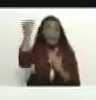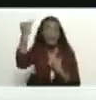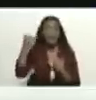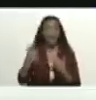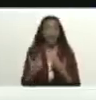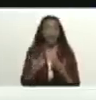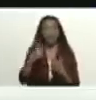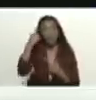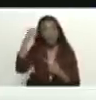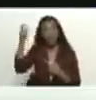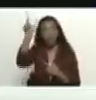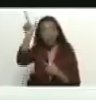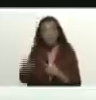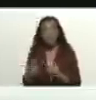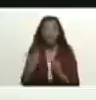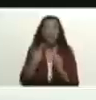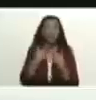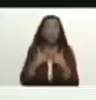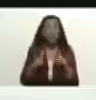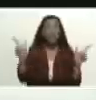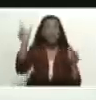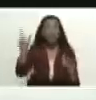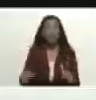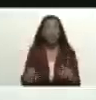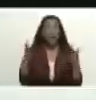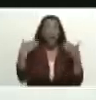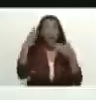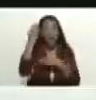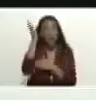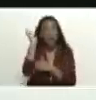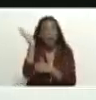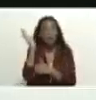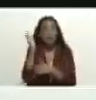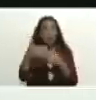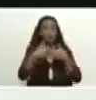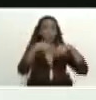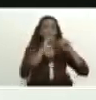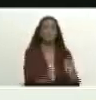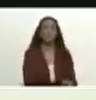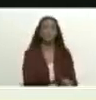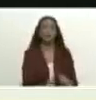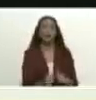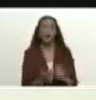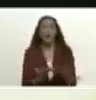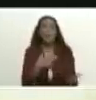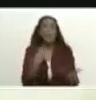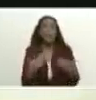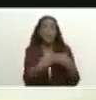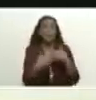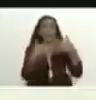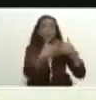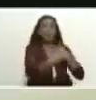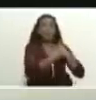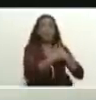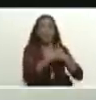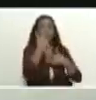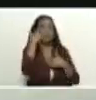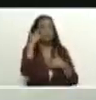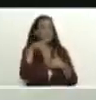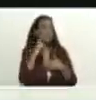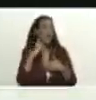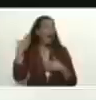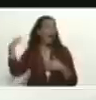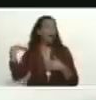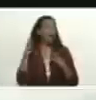Simón Bolívar y el congreso de Panamá lo hicieron fracasar porque el imperio norteamericano naciente en aquella